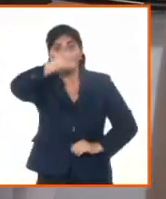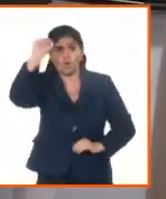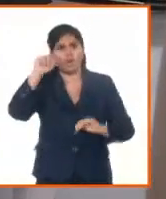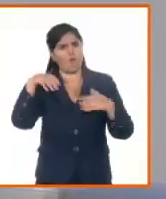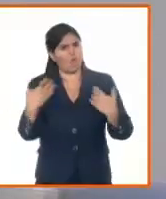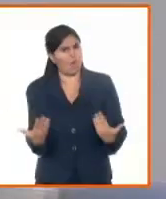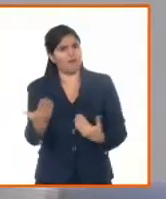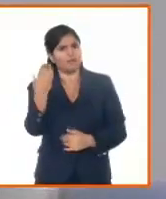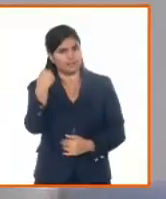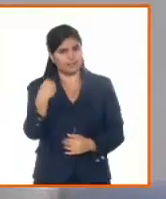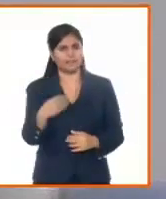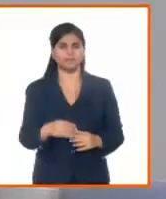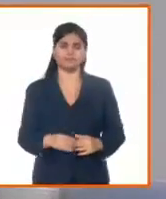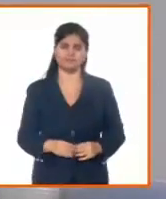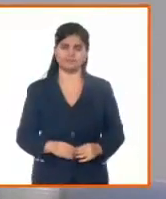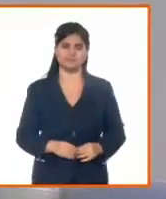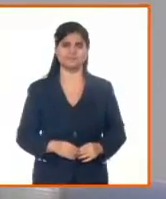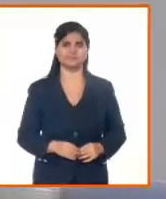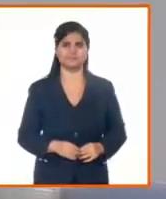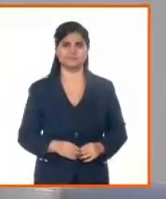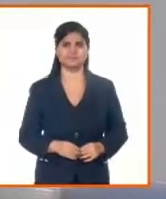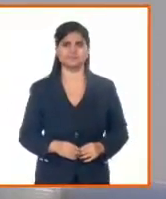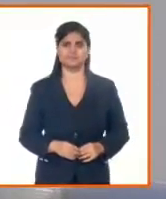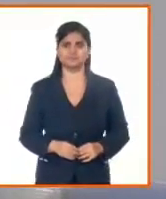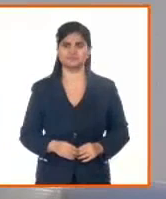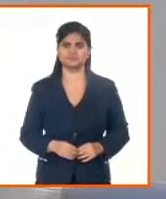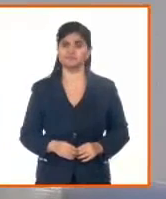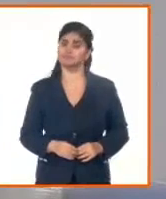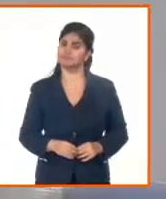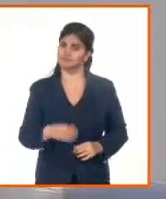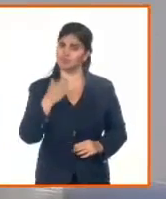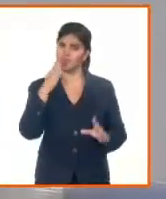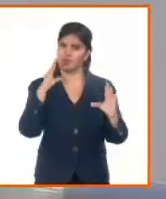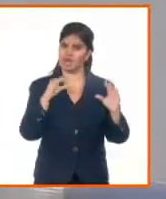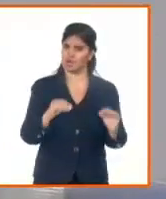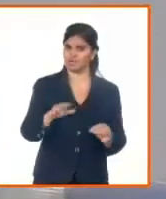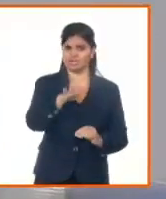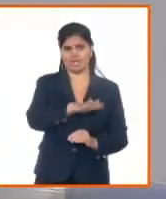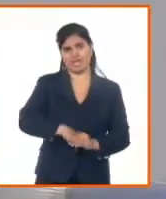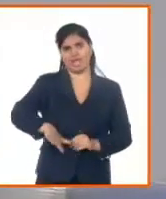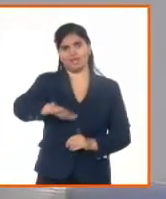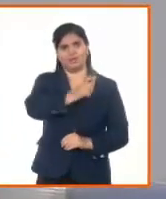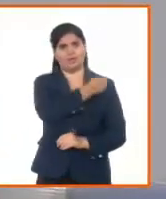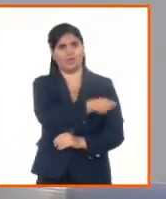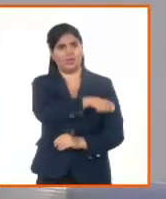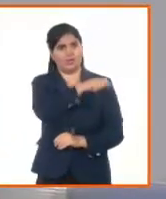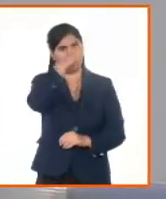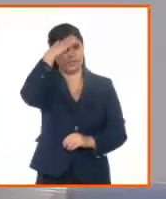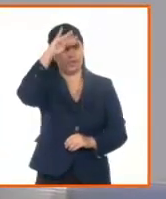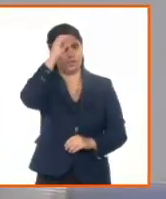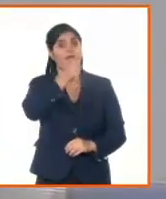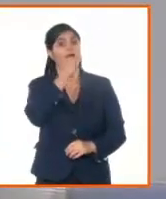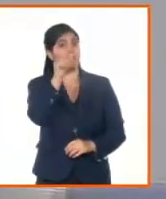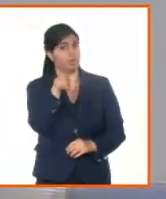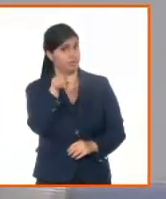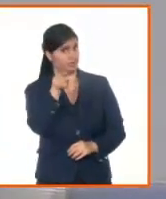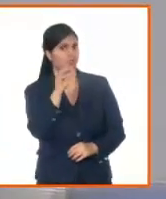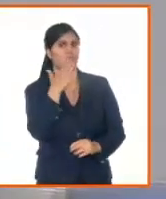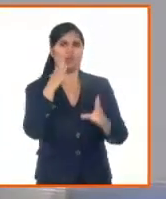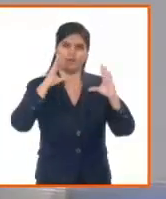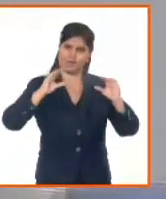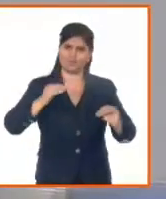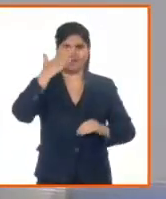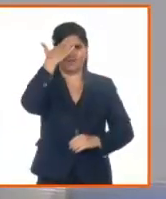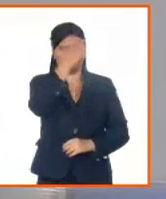servicios notariales? Sí, Randy, efectivamente, bueno, buenas noches a ti, al colectivo, a nuestro pueblo. Tú lo decías muy